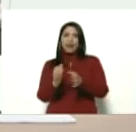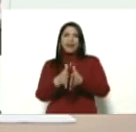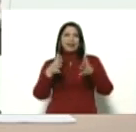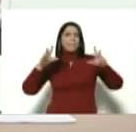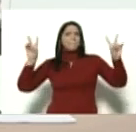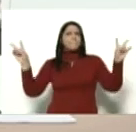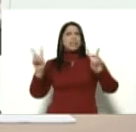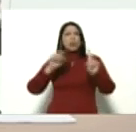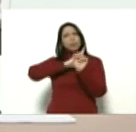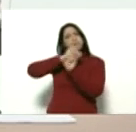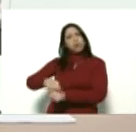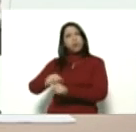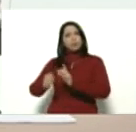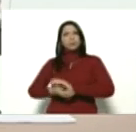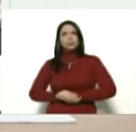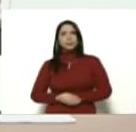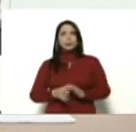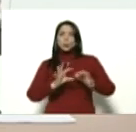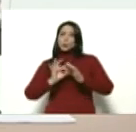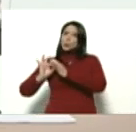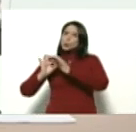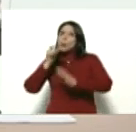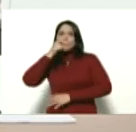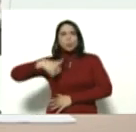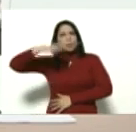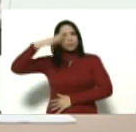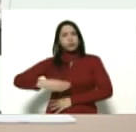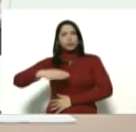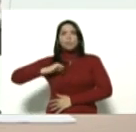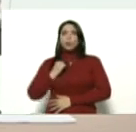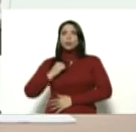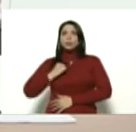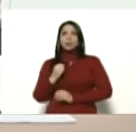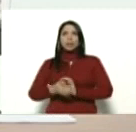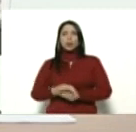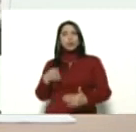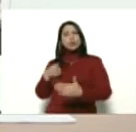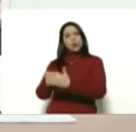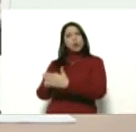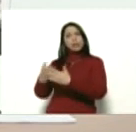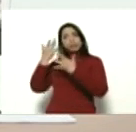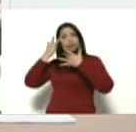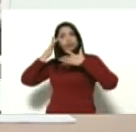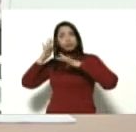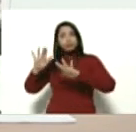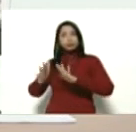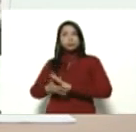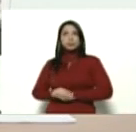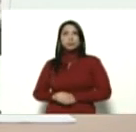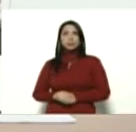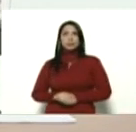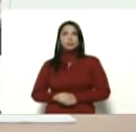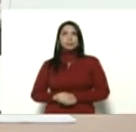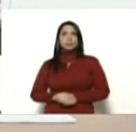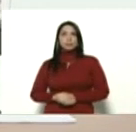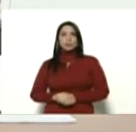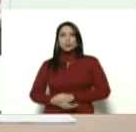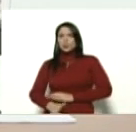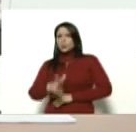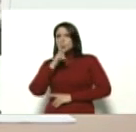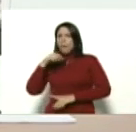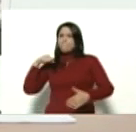victoria de la unión cívico-militar-policial contra la intentona y escaramuza